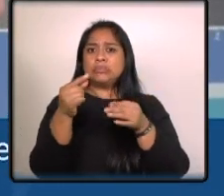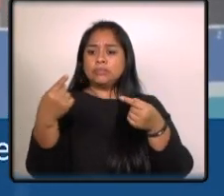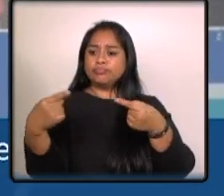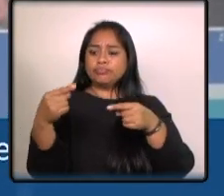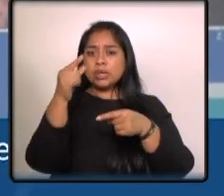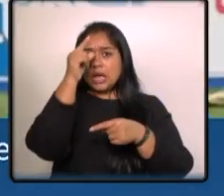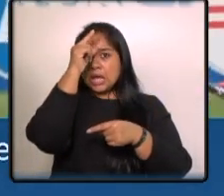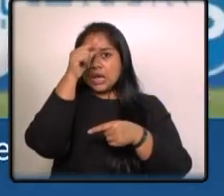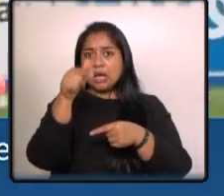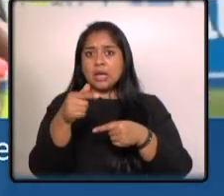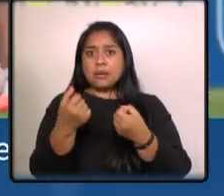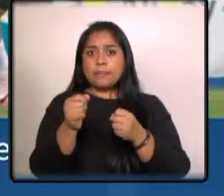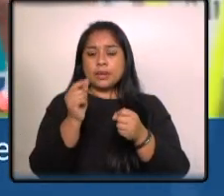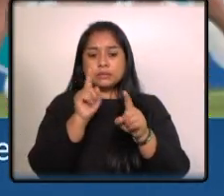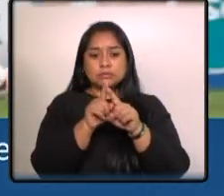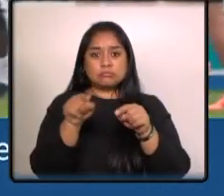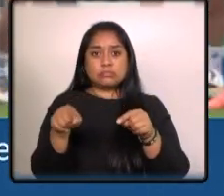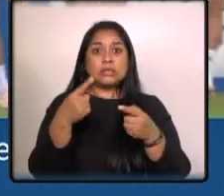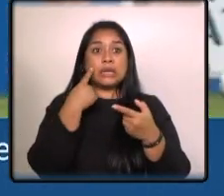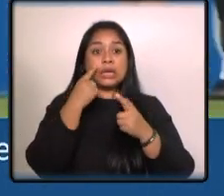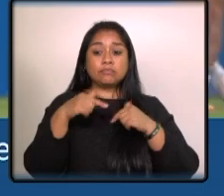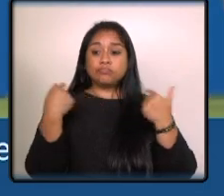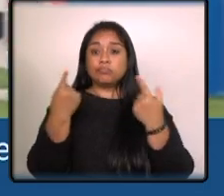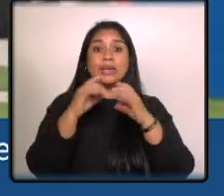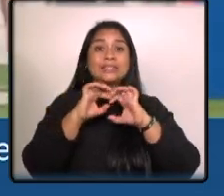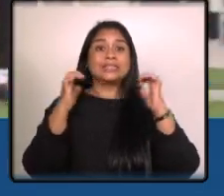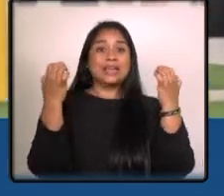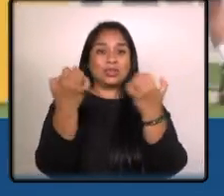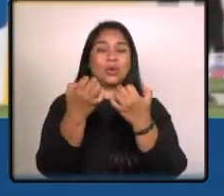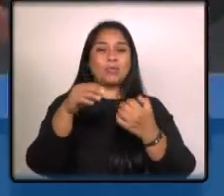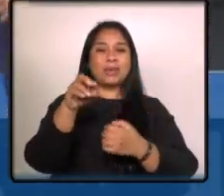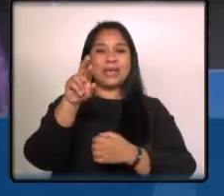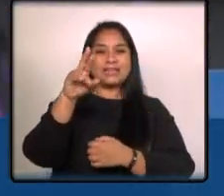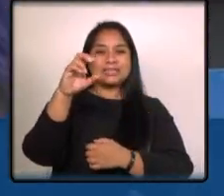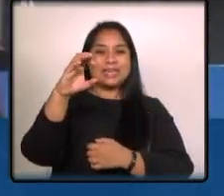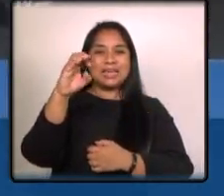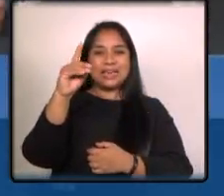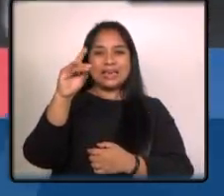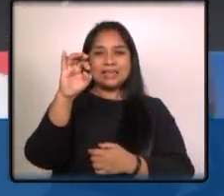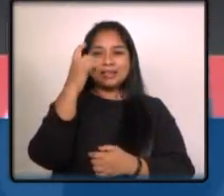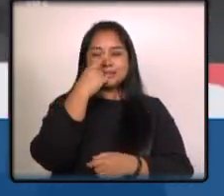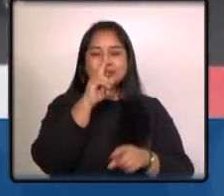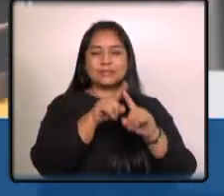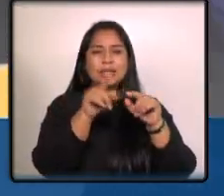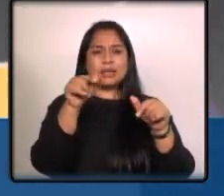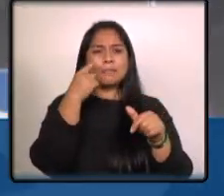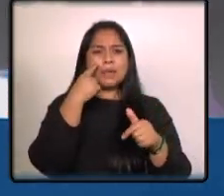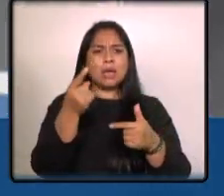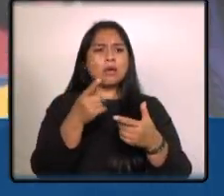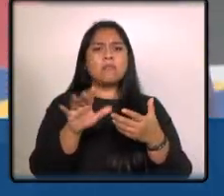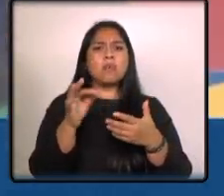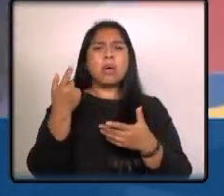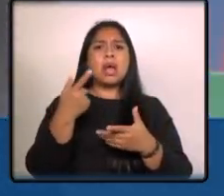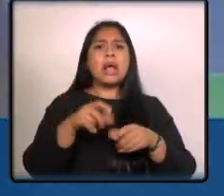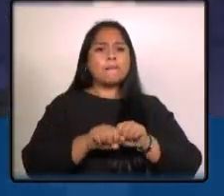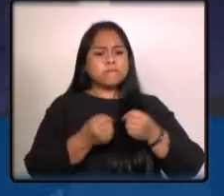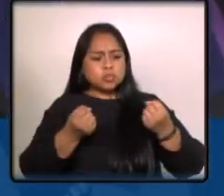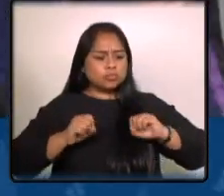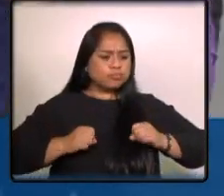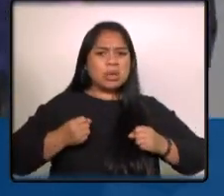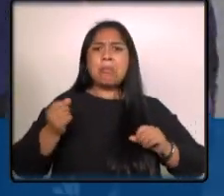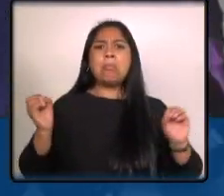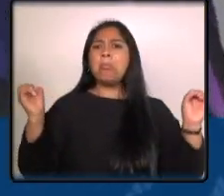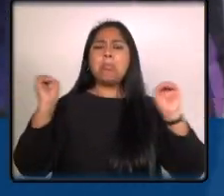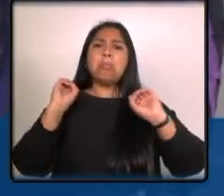alemanes a realizarse en el Mercedes Ben Arena de Stuttgart según fuentes de la federación no hay lesionados y que el